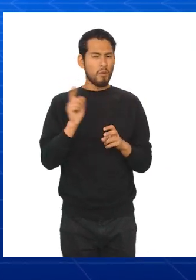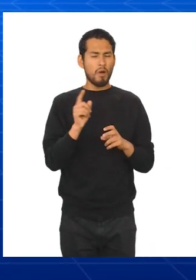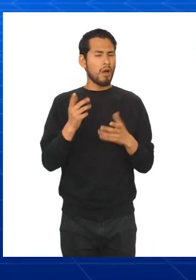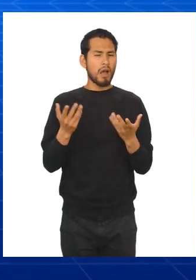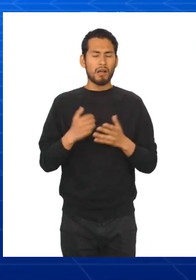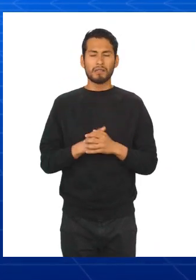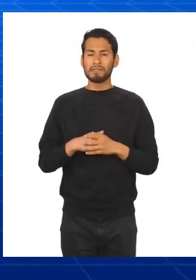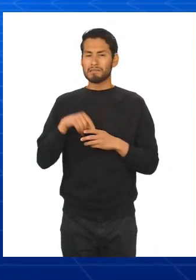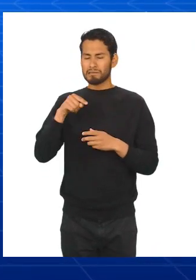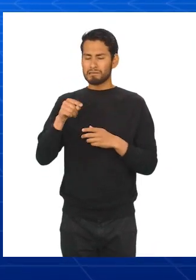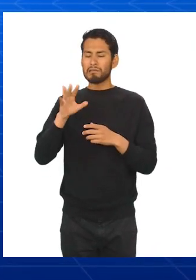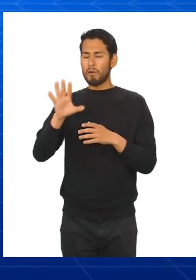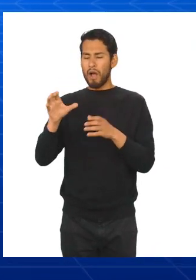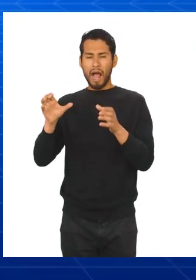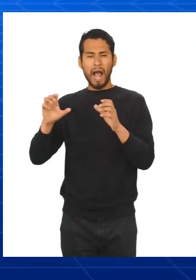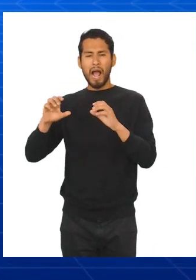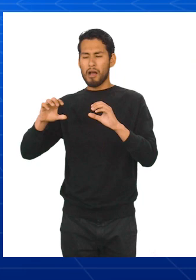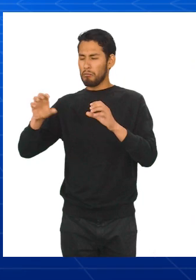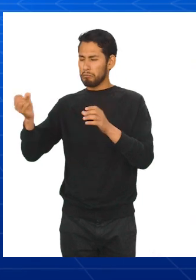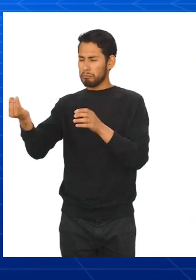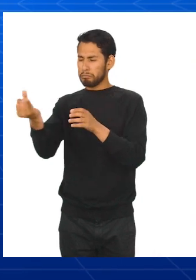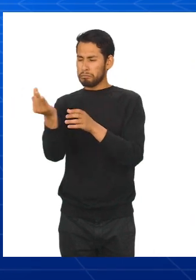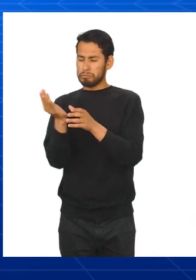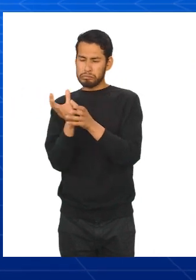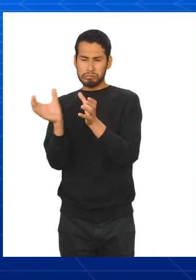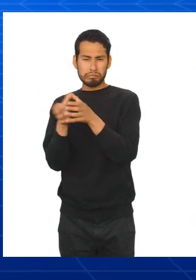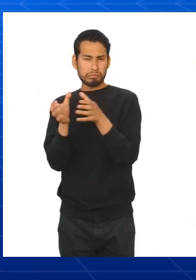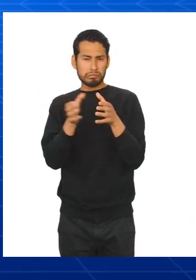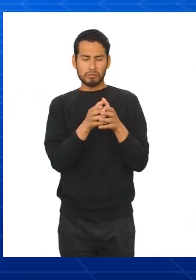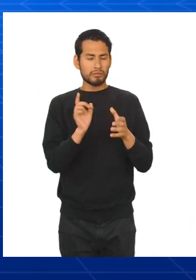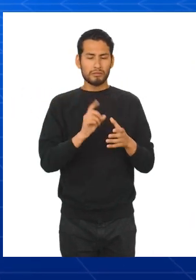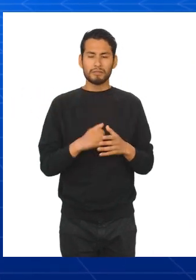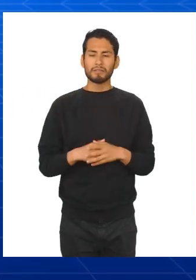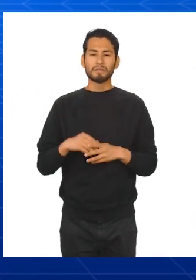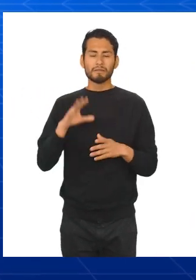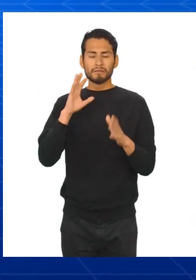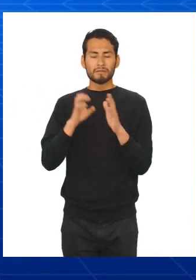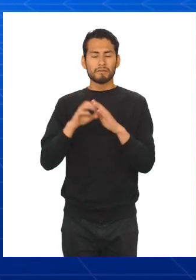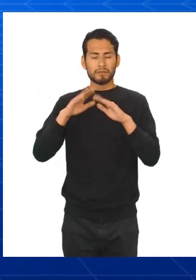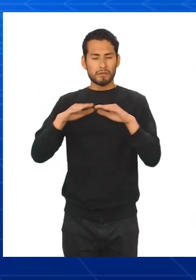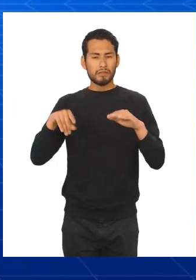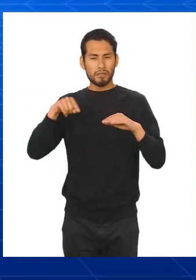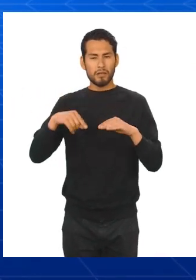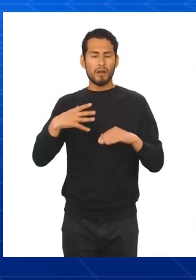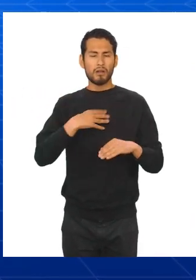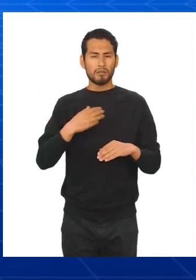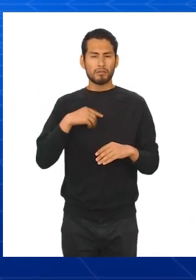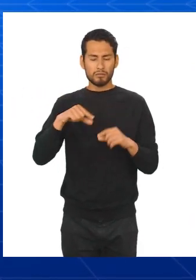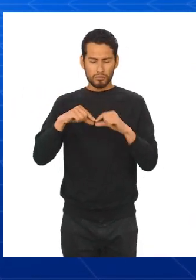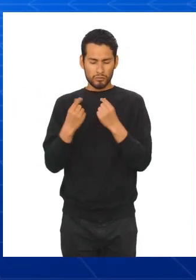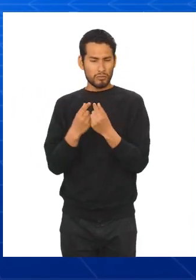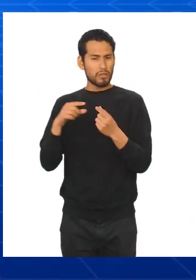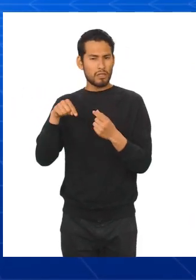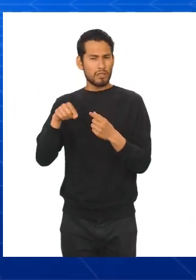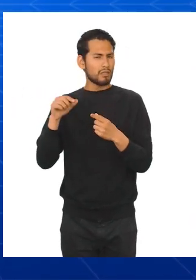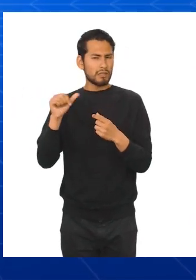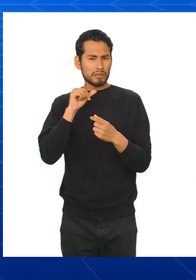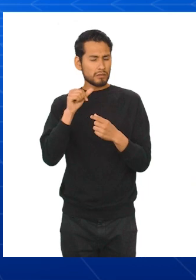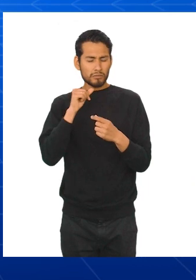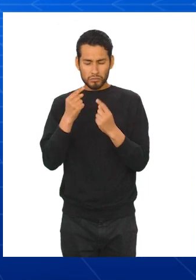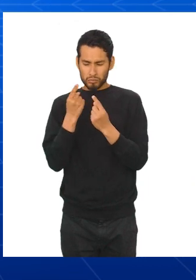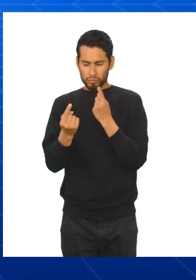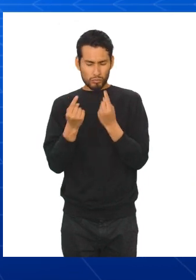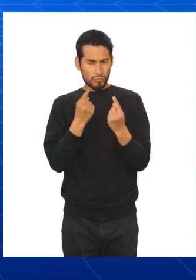se analizan sin necesidad de formar clases con ellos. Vas a investigar la edad a un grupo de 20 niños en datos no